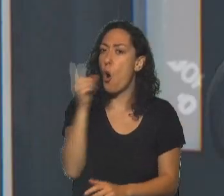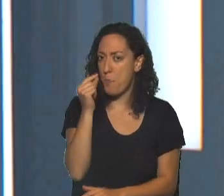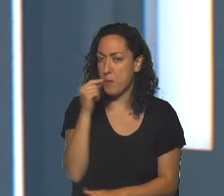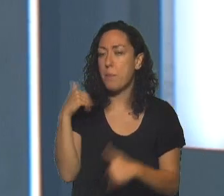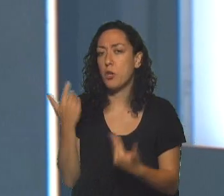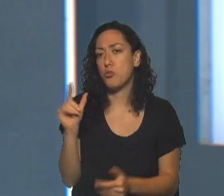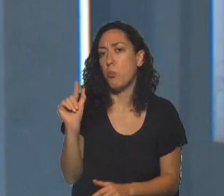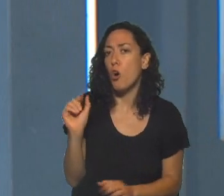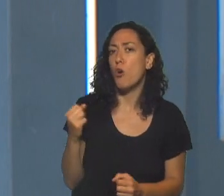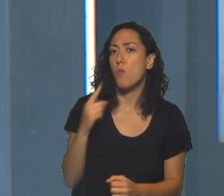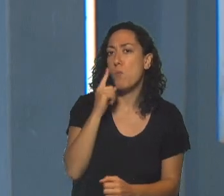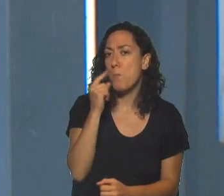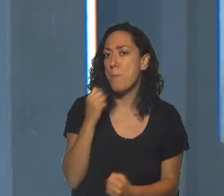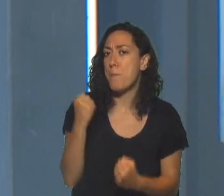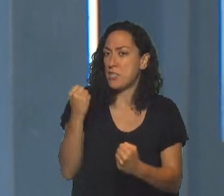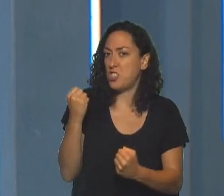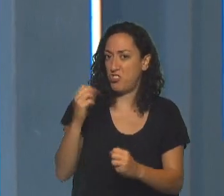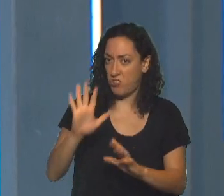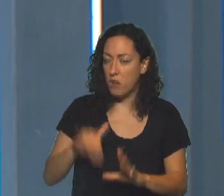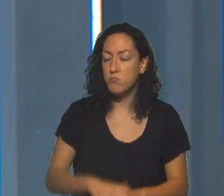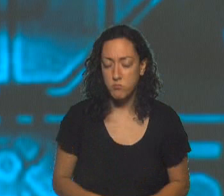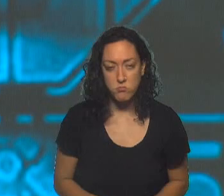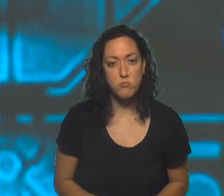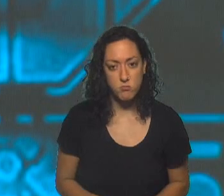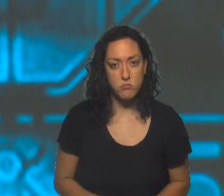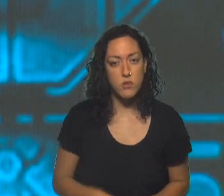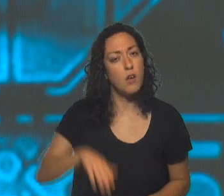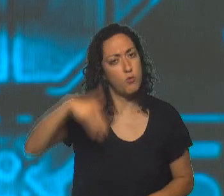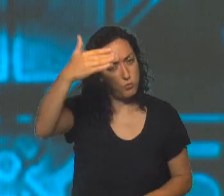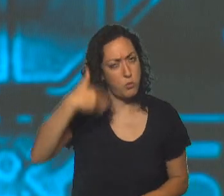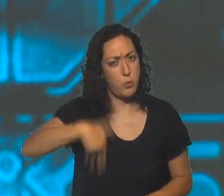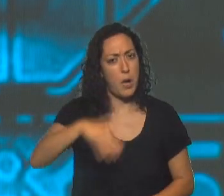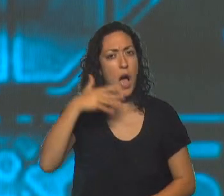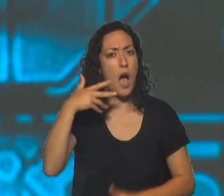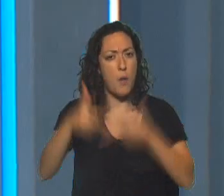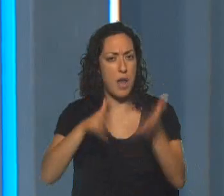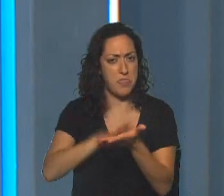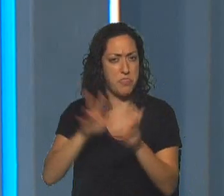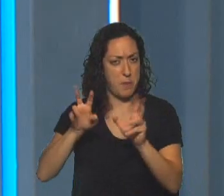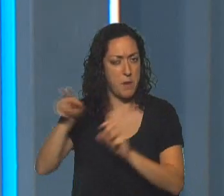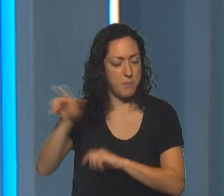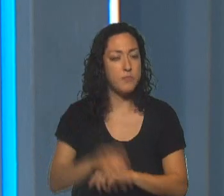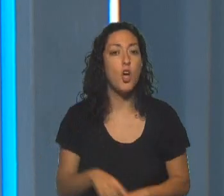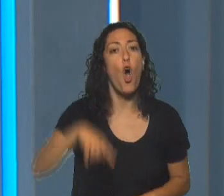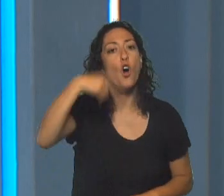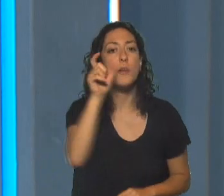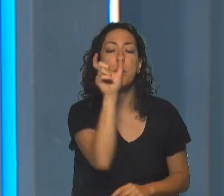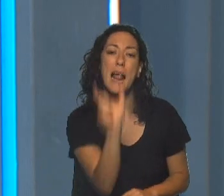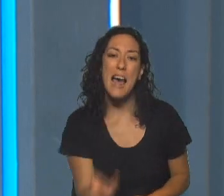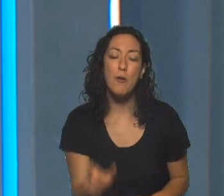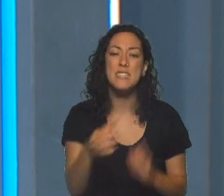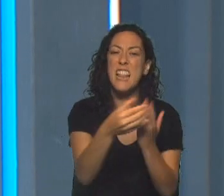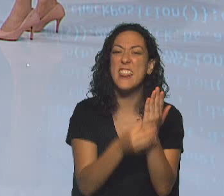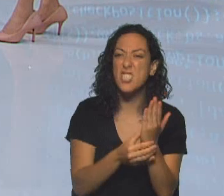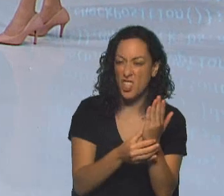machista, pero es tema para otro día. Lo trajiste también. No te vayamos a hablar de eso. Vamos a ver cuáles son los otros términos que eligieron los diccionarios